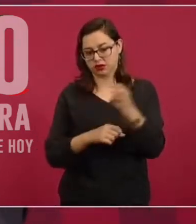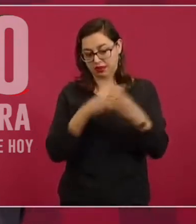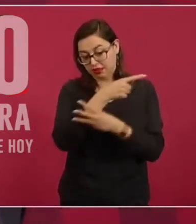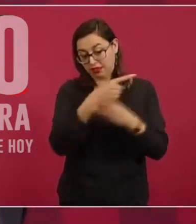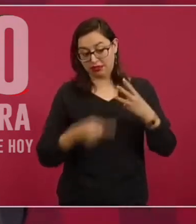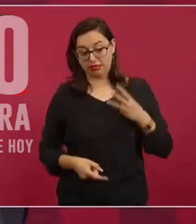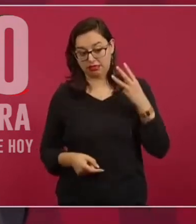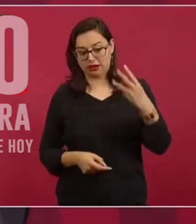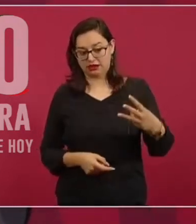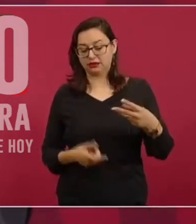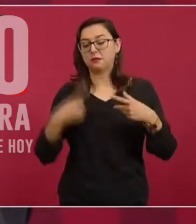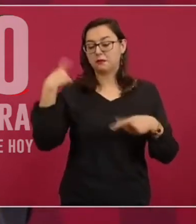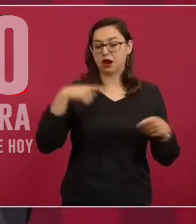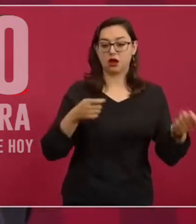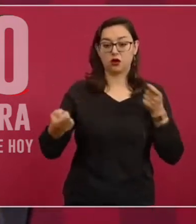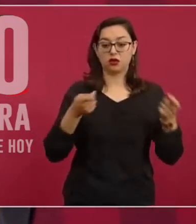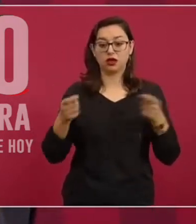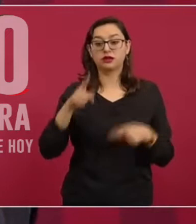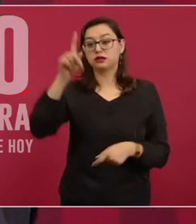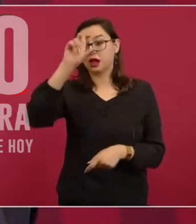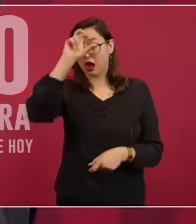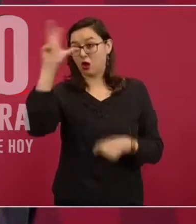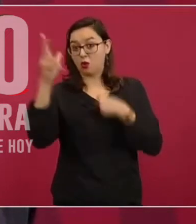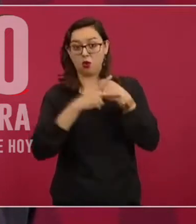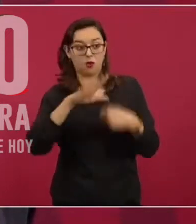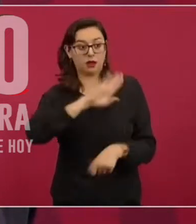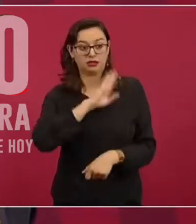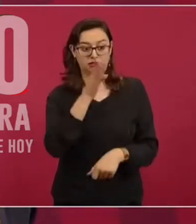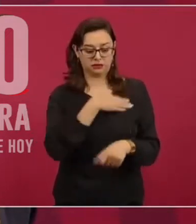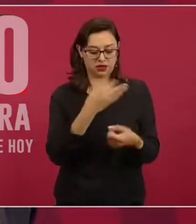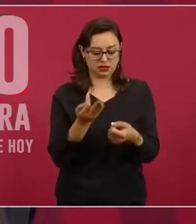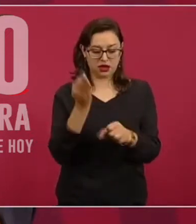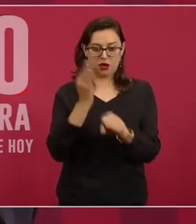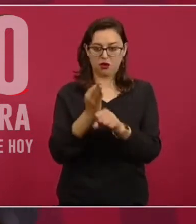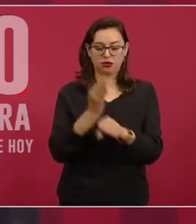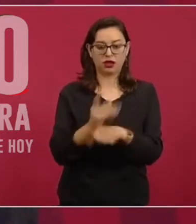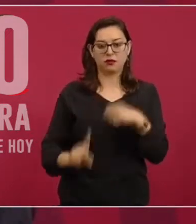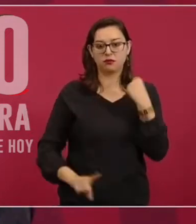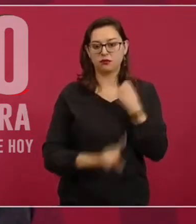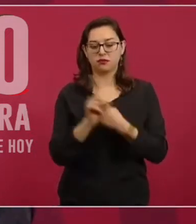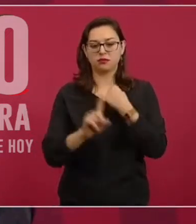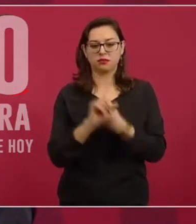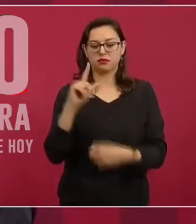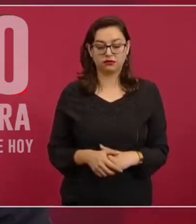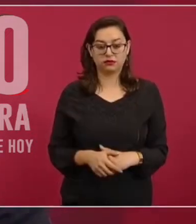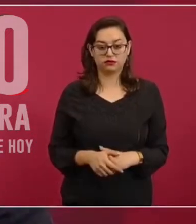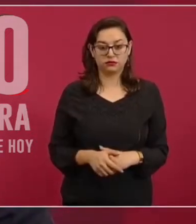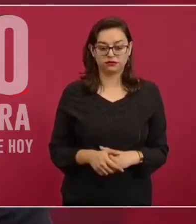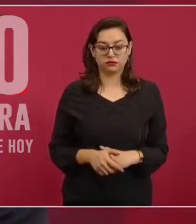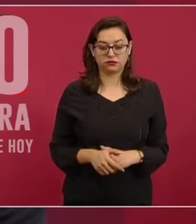eso la crisis en Europa, en España, ya está cerca del 10 por ciento de la inflación,